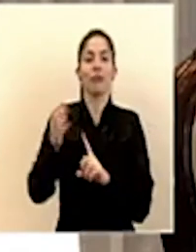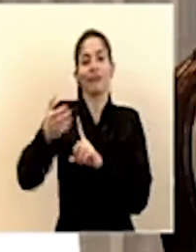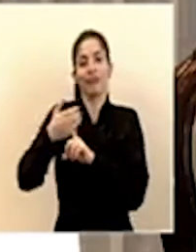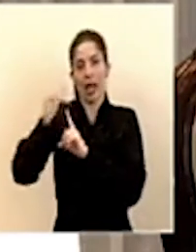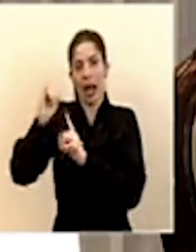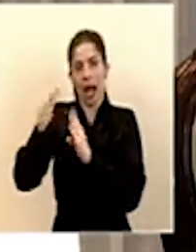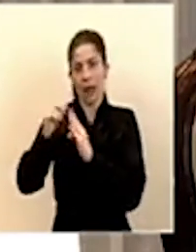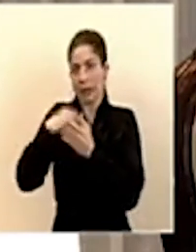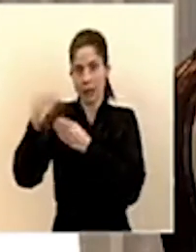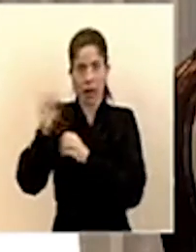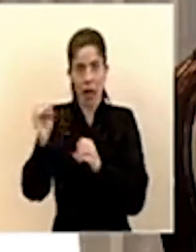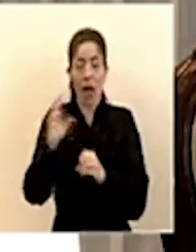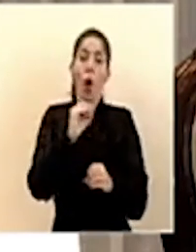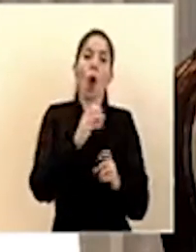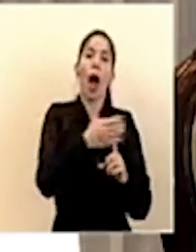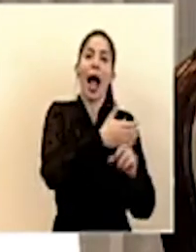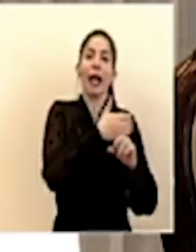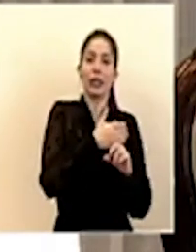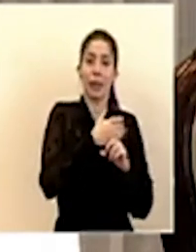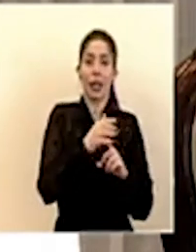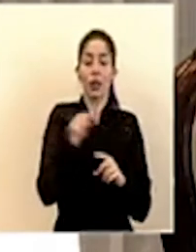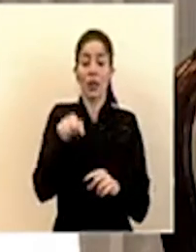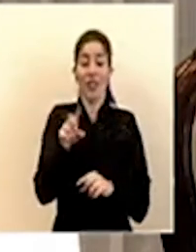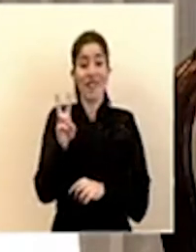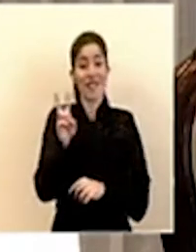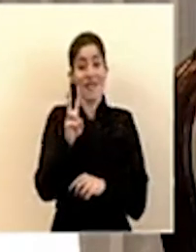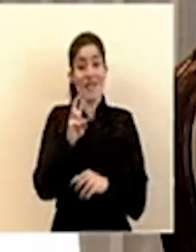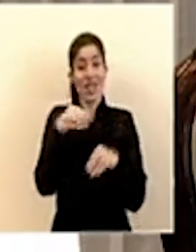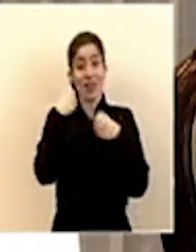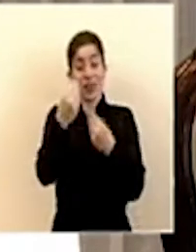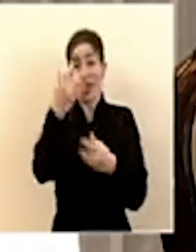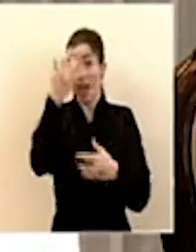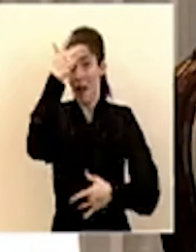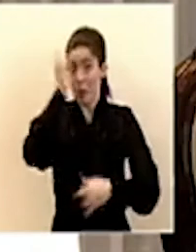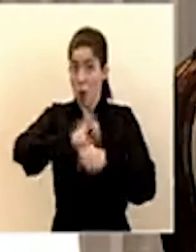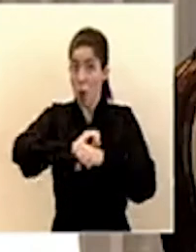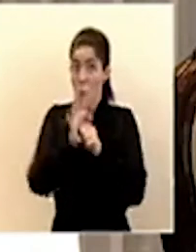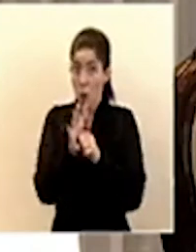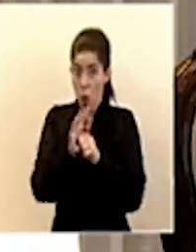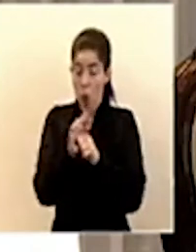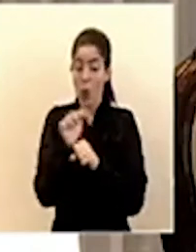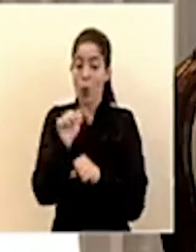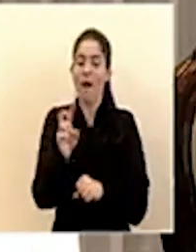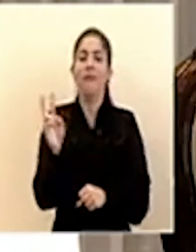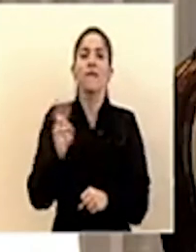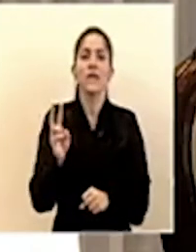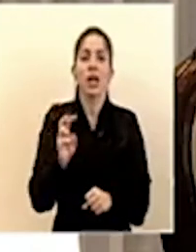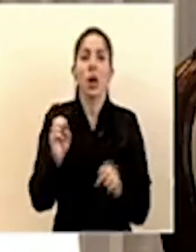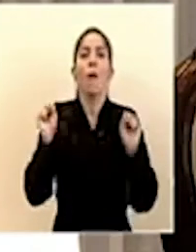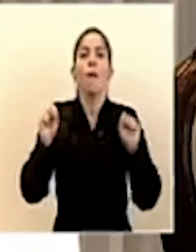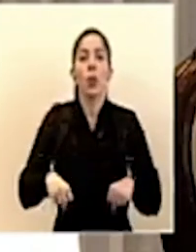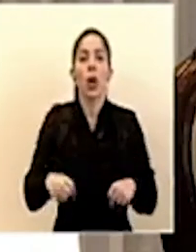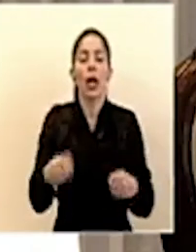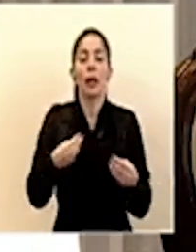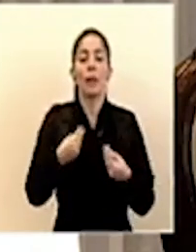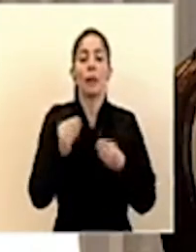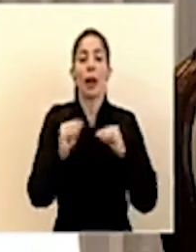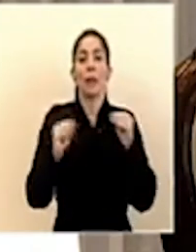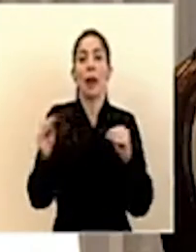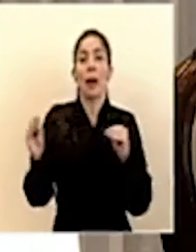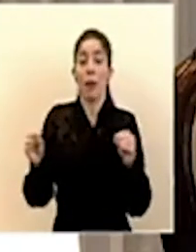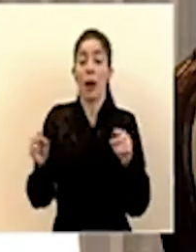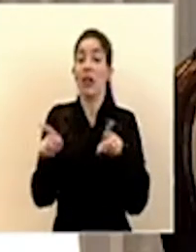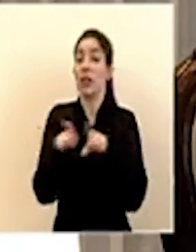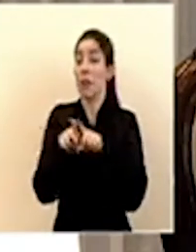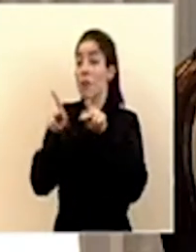hemos dicho que es un virus el virus que produce la enfermedad COVID-19 que puede transmitirse incluso en